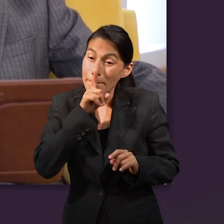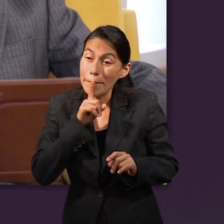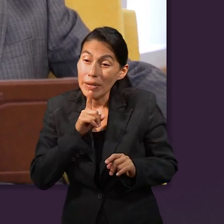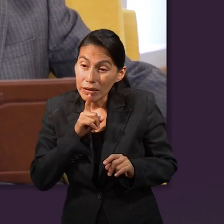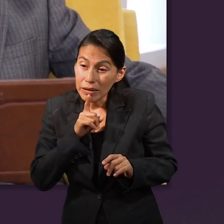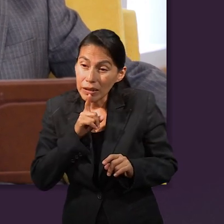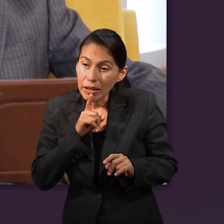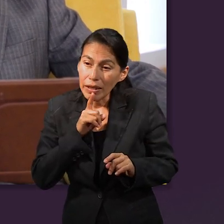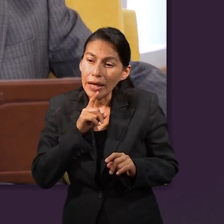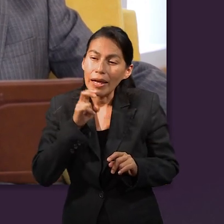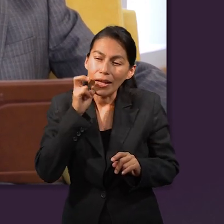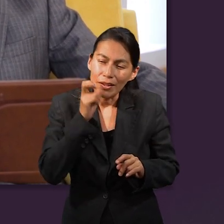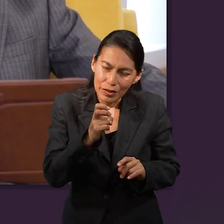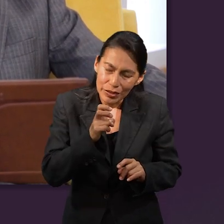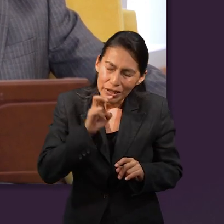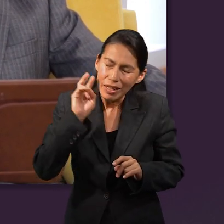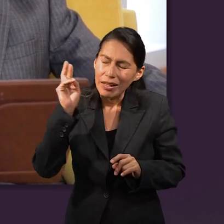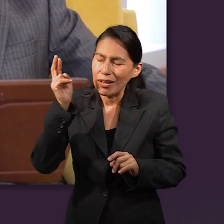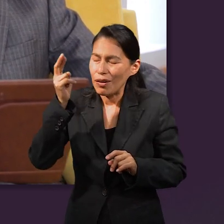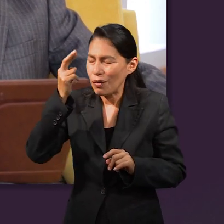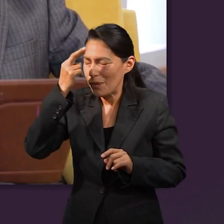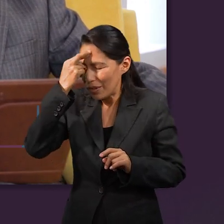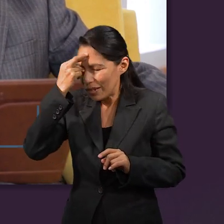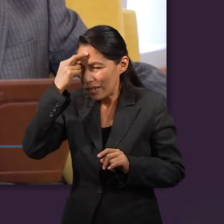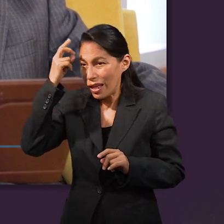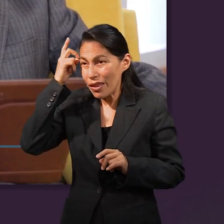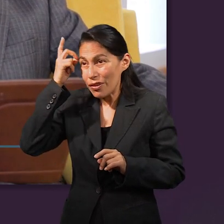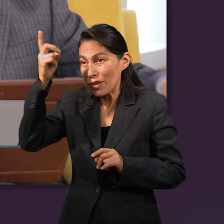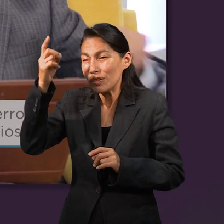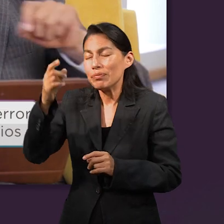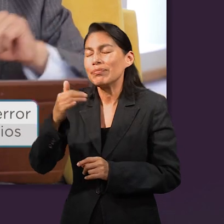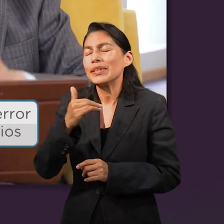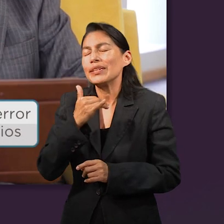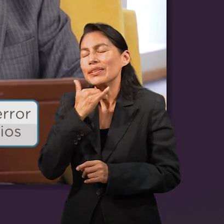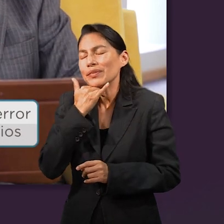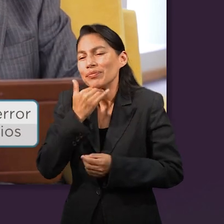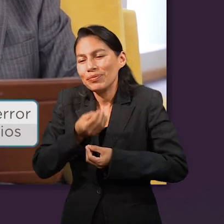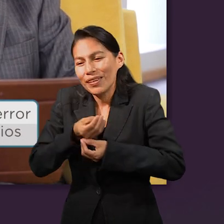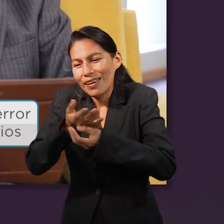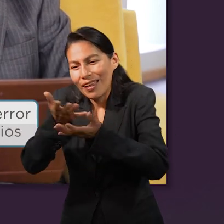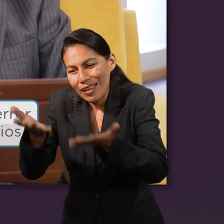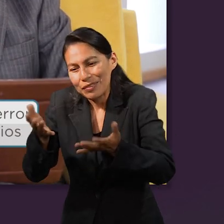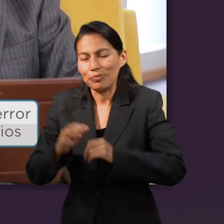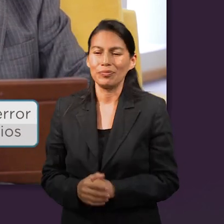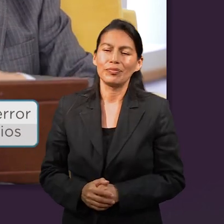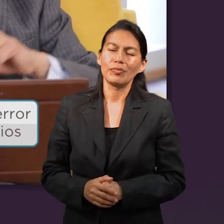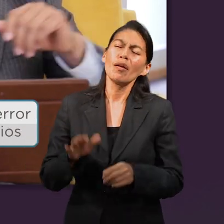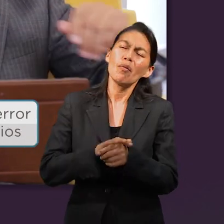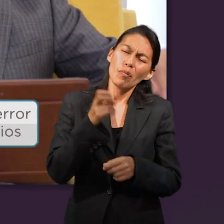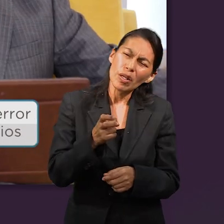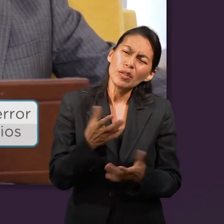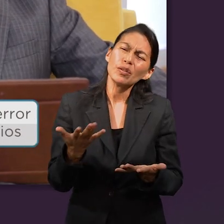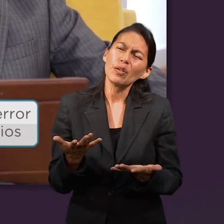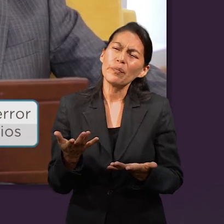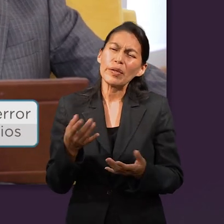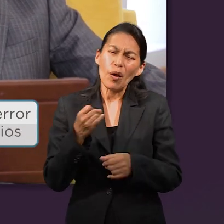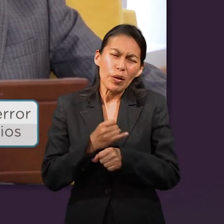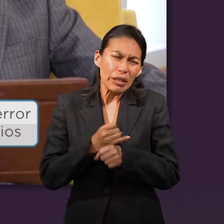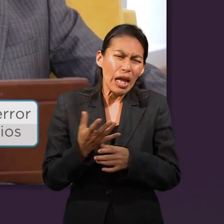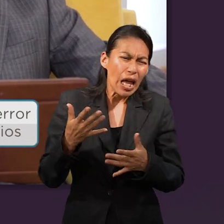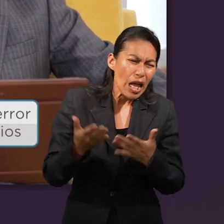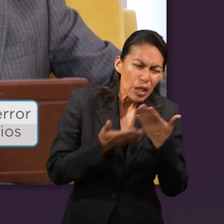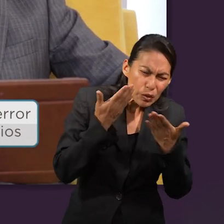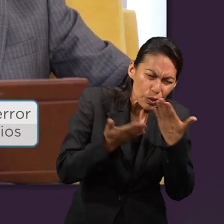pueda recordar que hay perdón. Por eso es que cuando nosotros vemos el caso de Jacob,